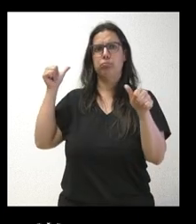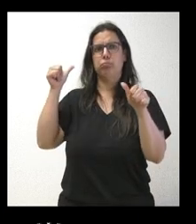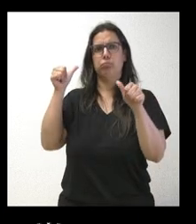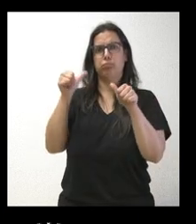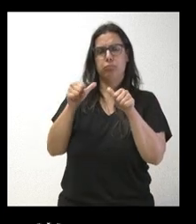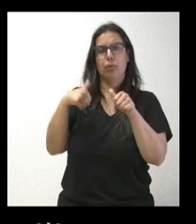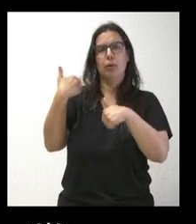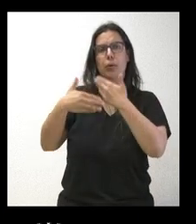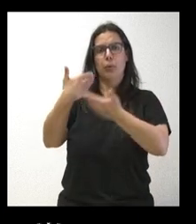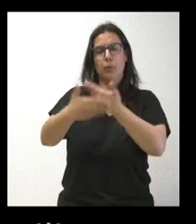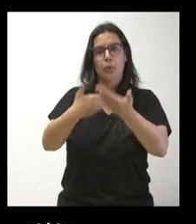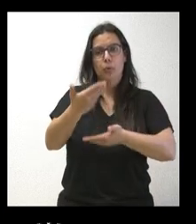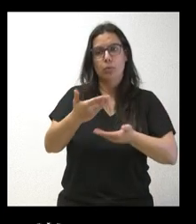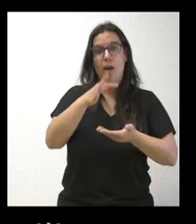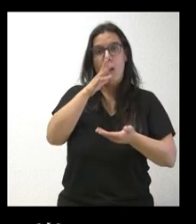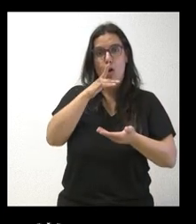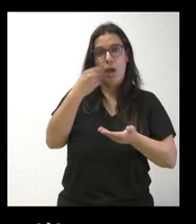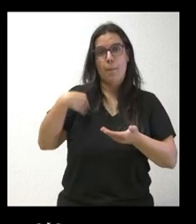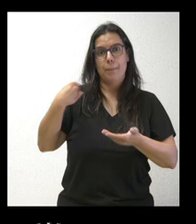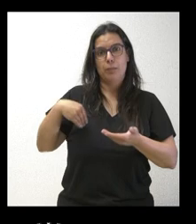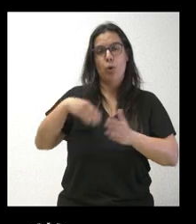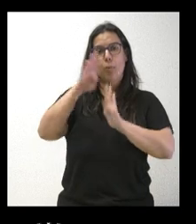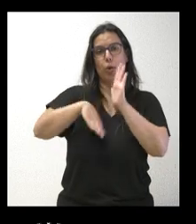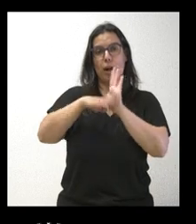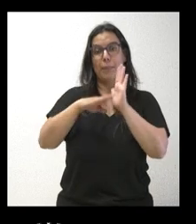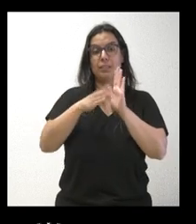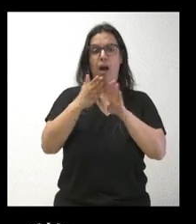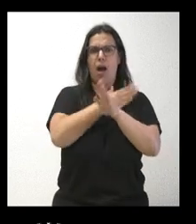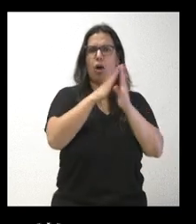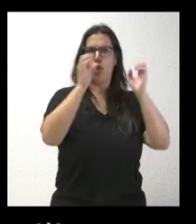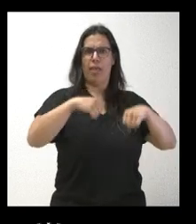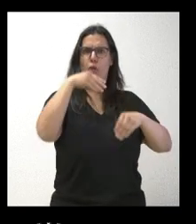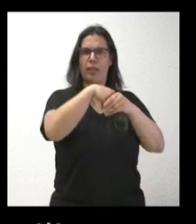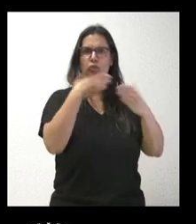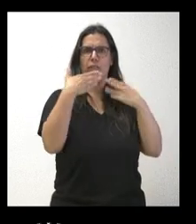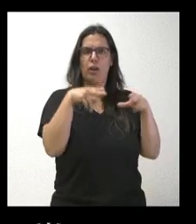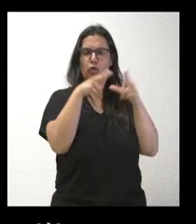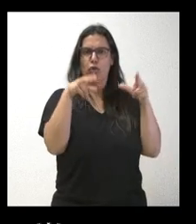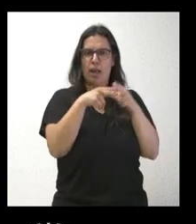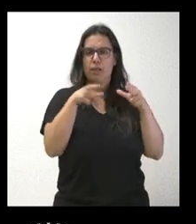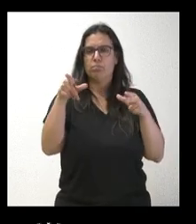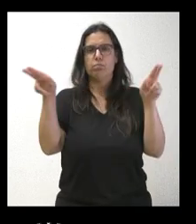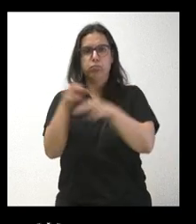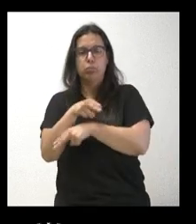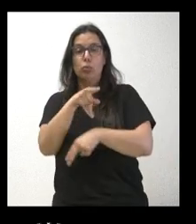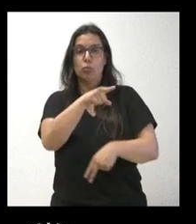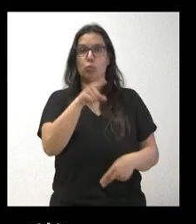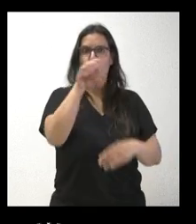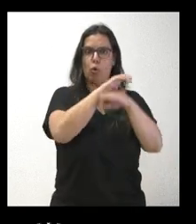eliminación de programas que estaban acordados dentro del diálogo social? No sé qué opinión le merece como consejero que ha defendido…